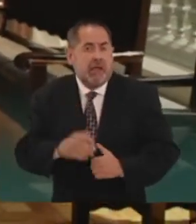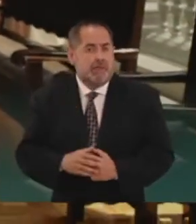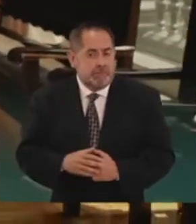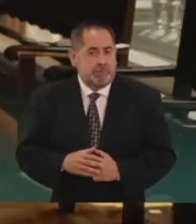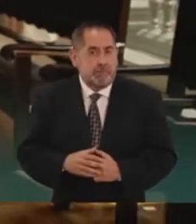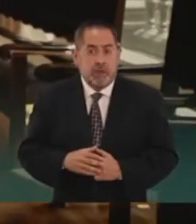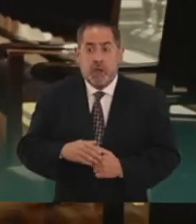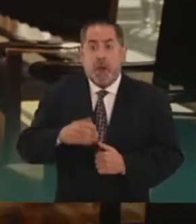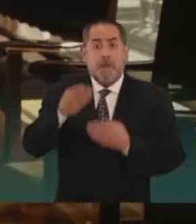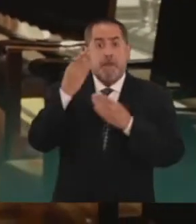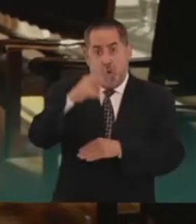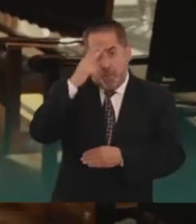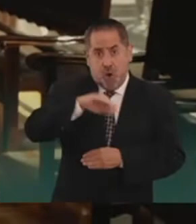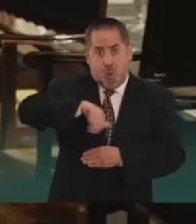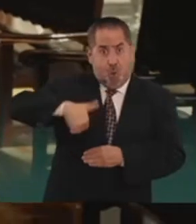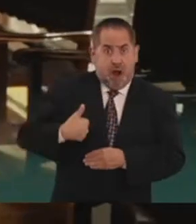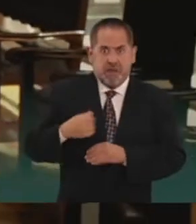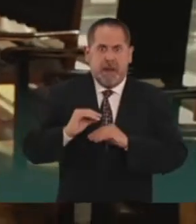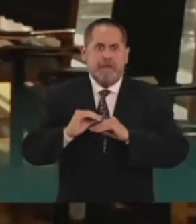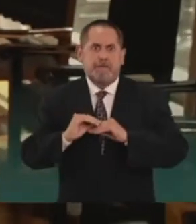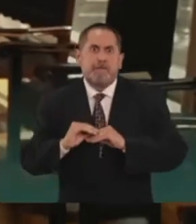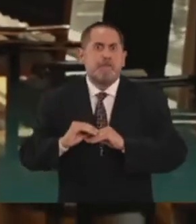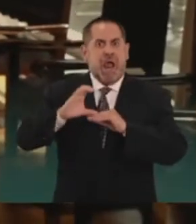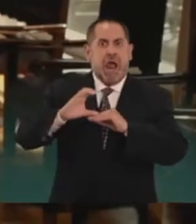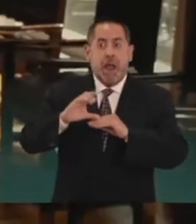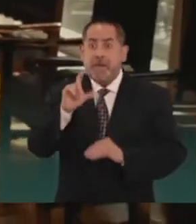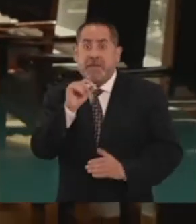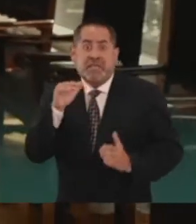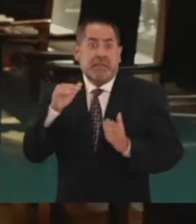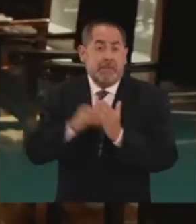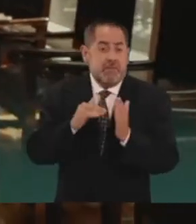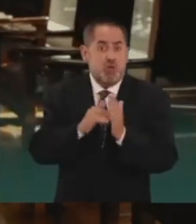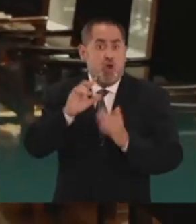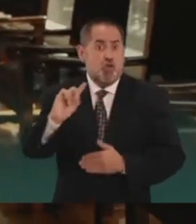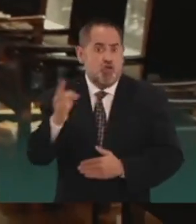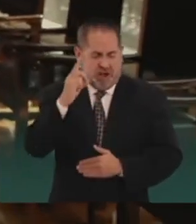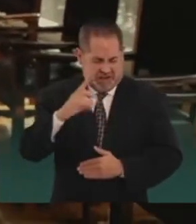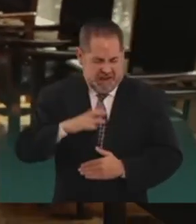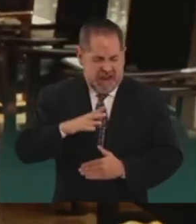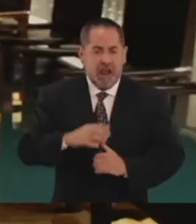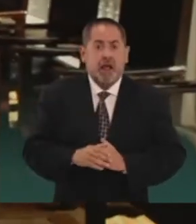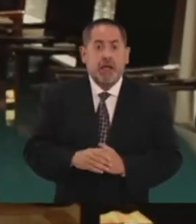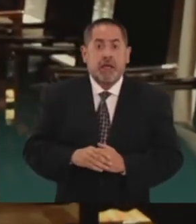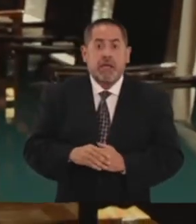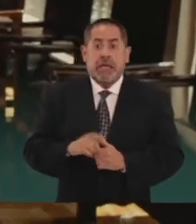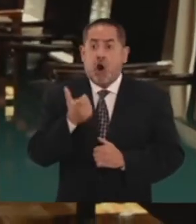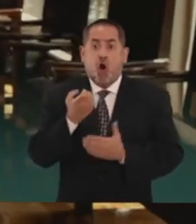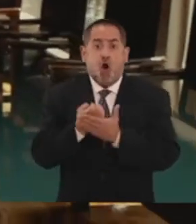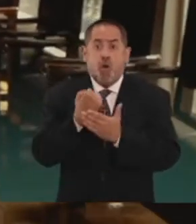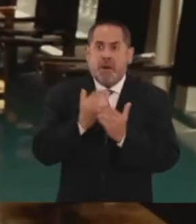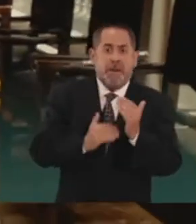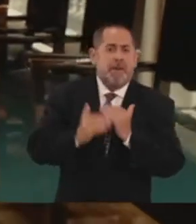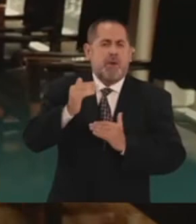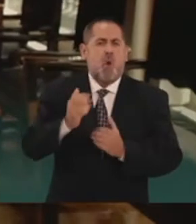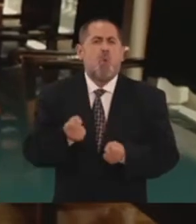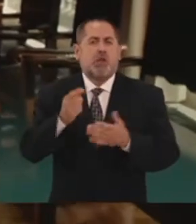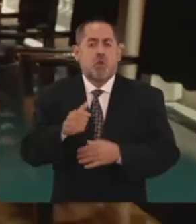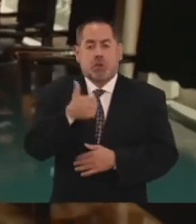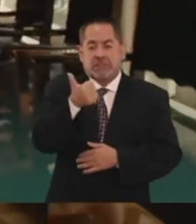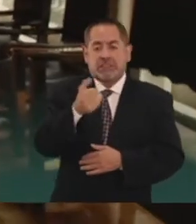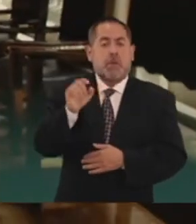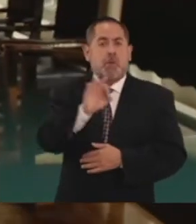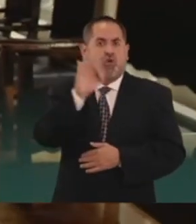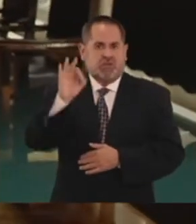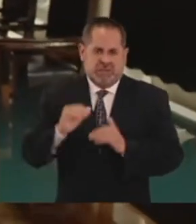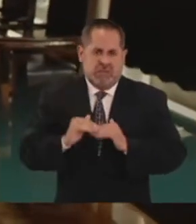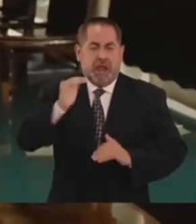Las reservas del Banco de México crecieron en 20 mil millones de dólares. Y el crecimiento económico este año va a ser del